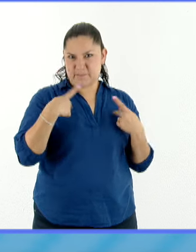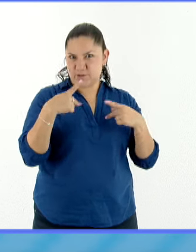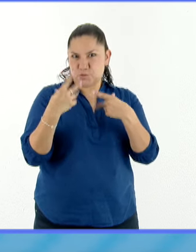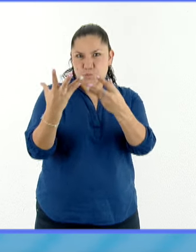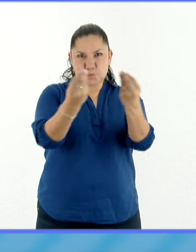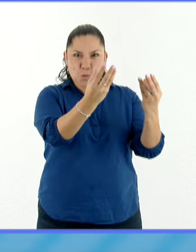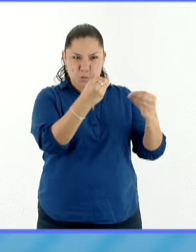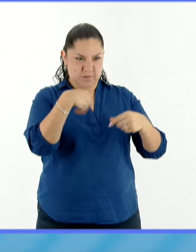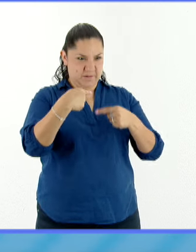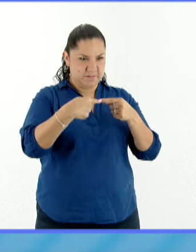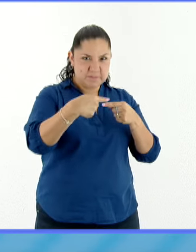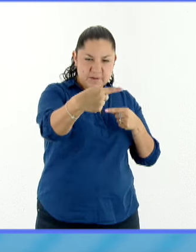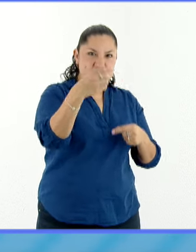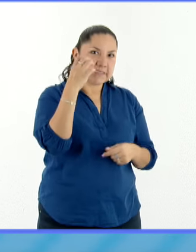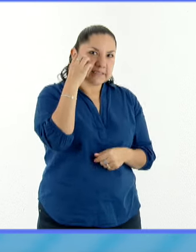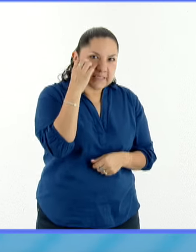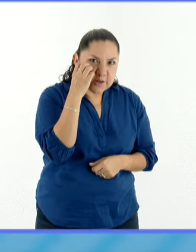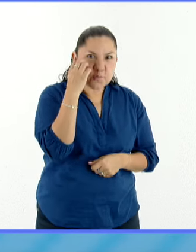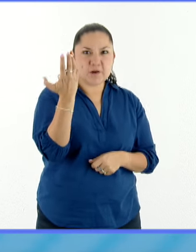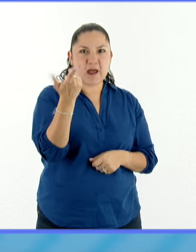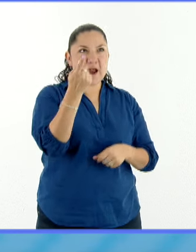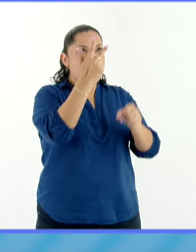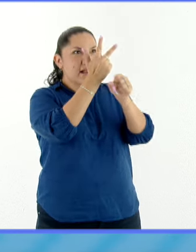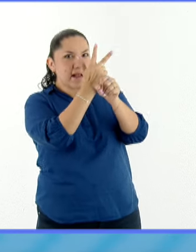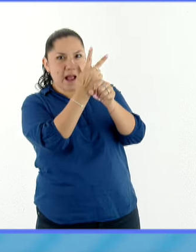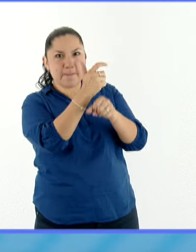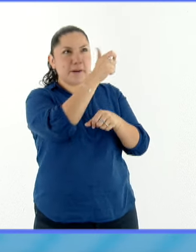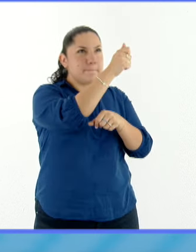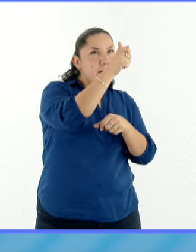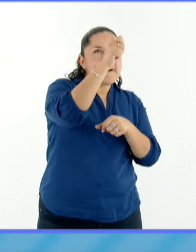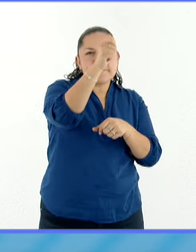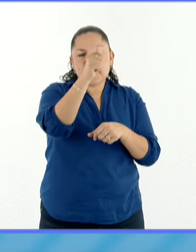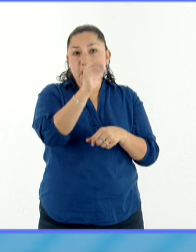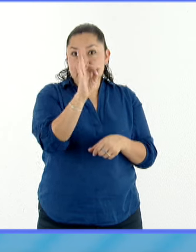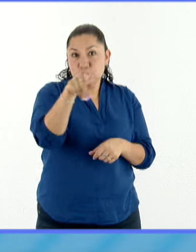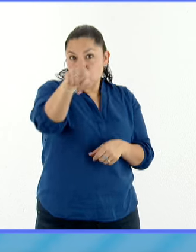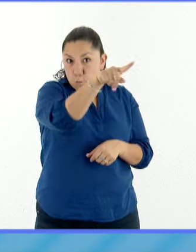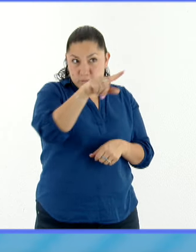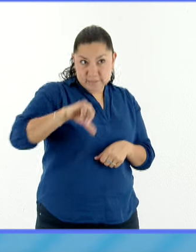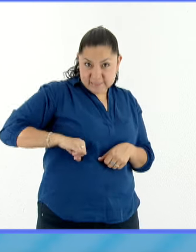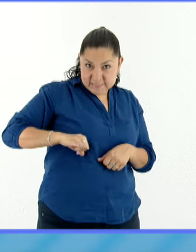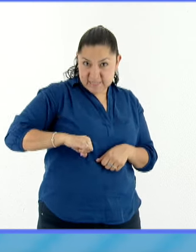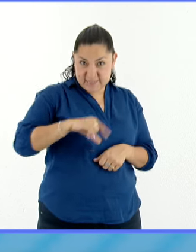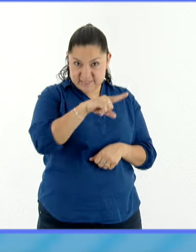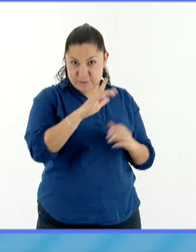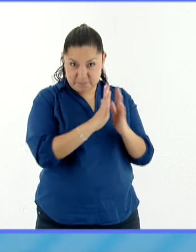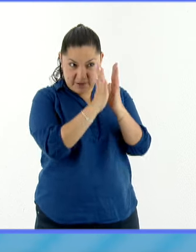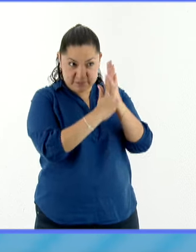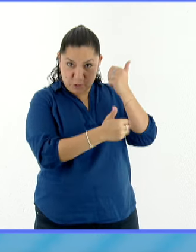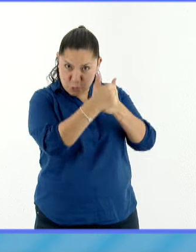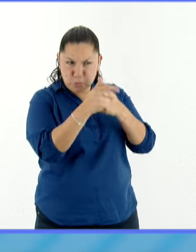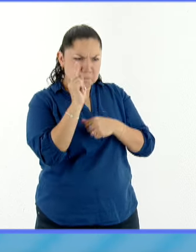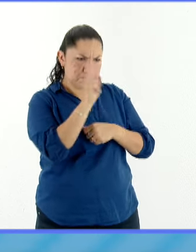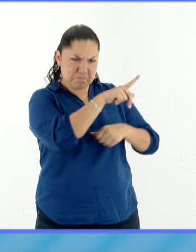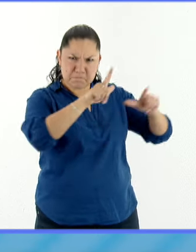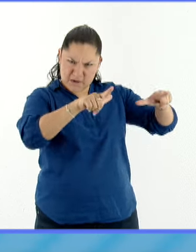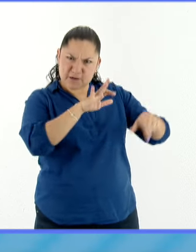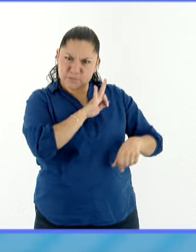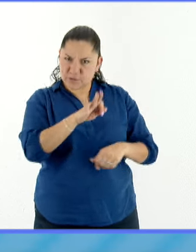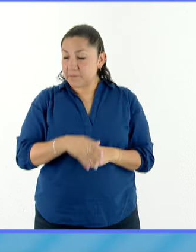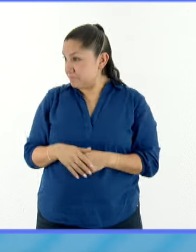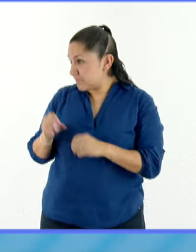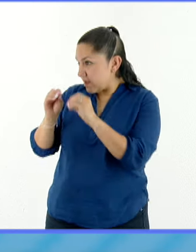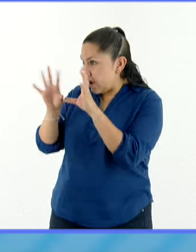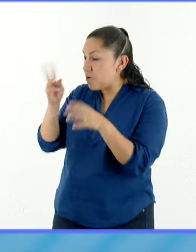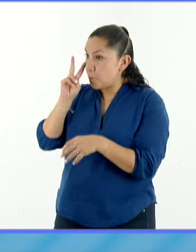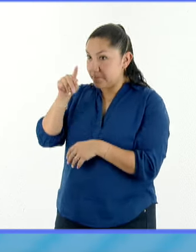fotografías. Entonces, si están interesados pueden visitar nuestra página. Exacto, que ha estado apareciendo a lo largo de nuestra pantalla, aquí tenemos la imagen y las imágenes